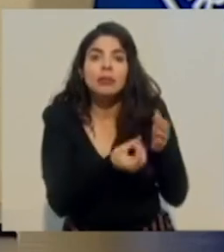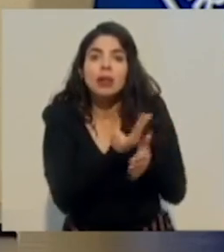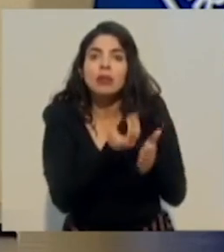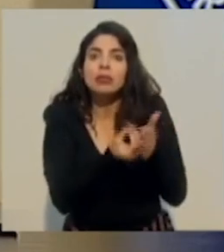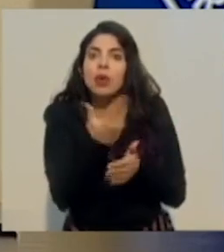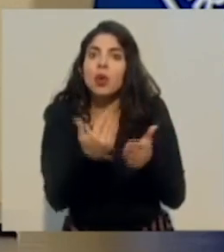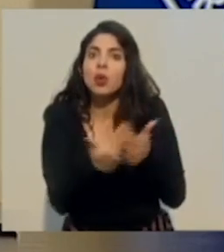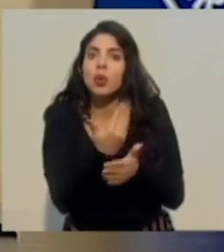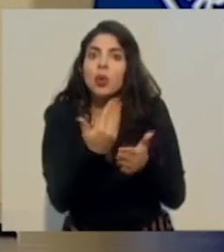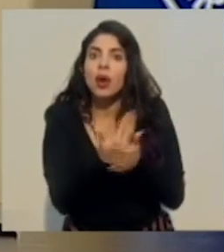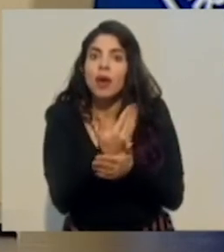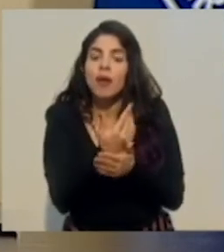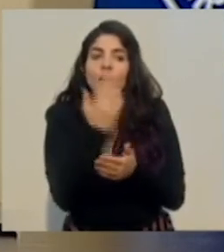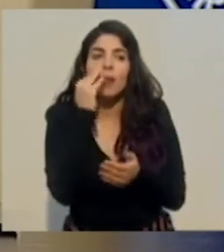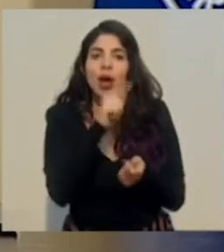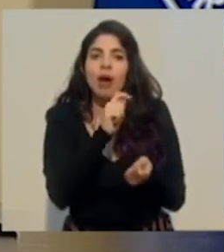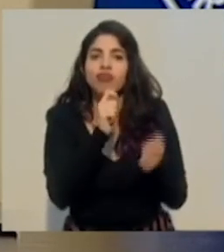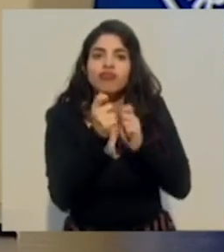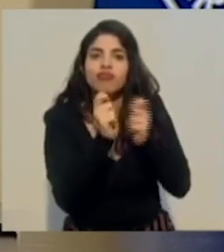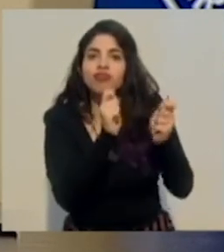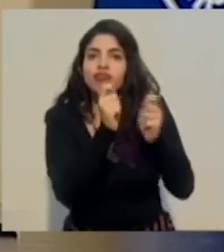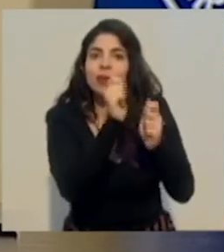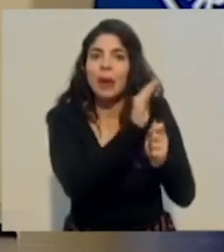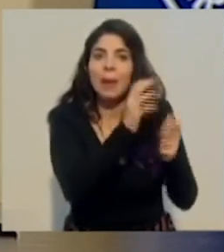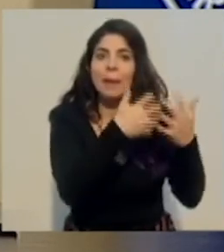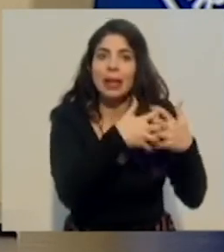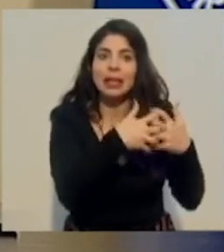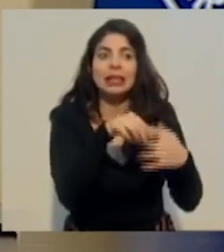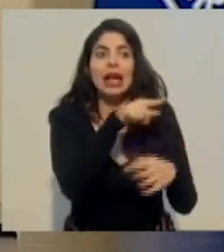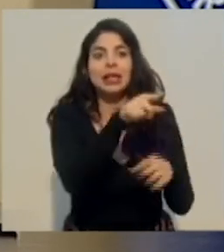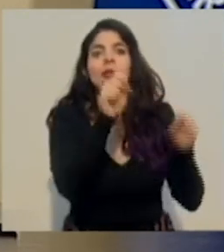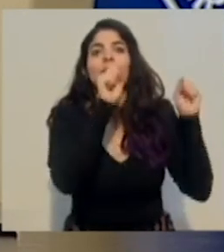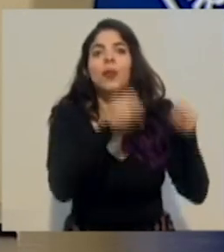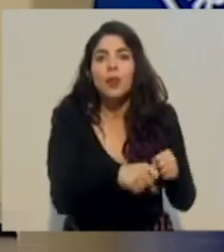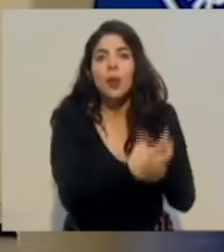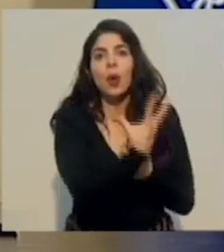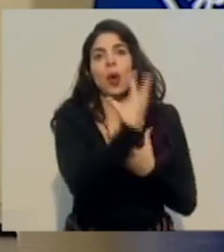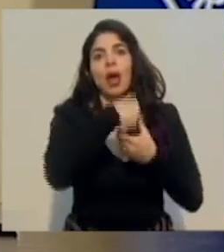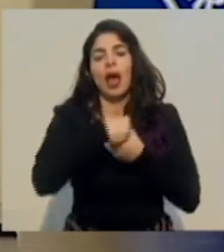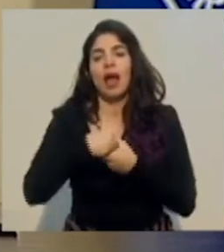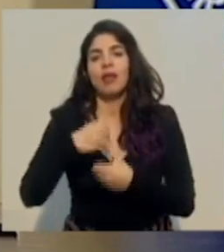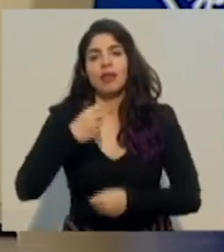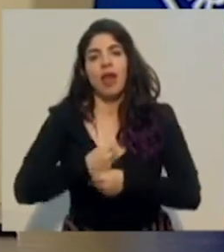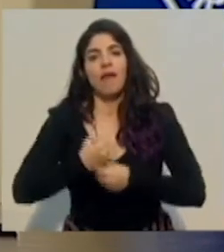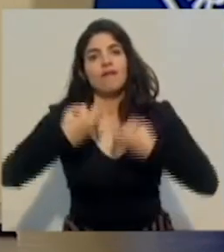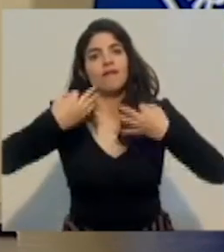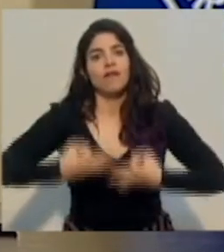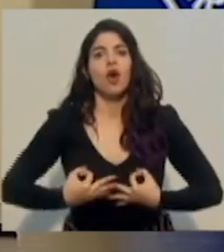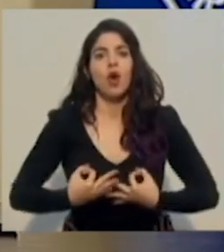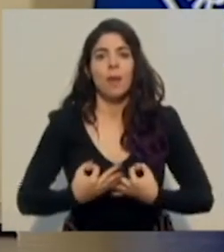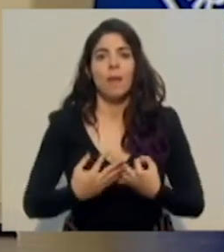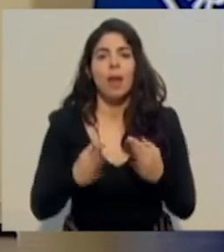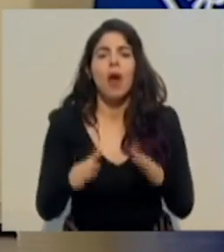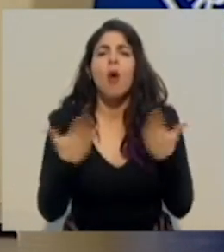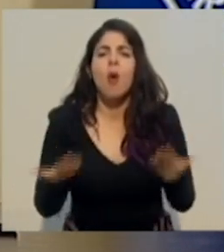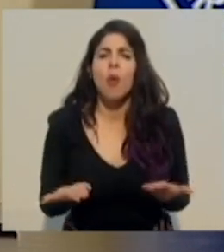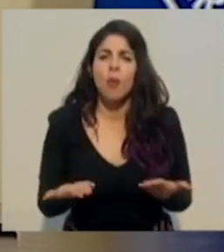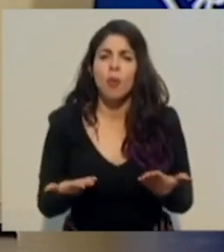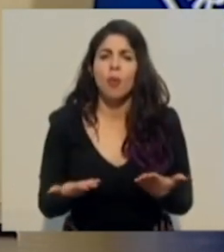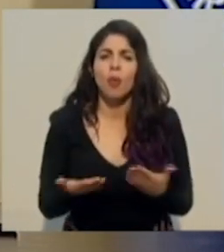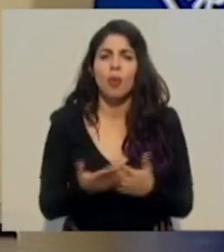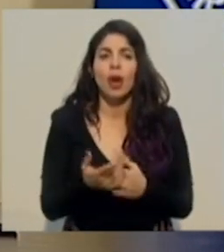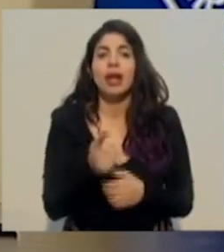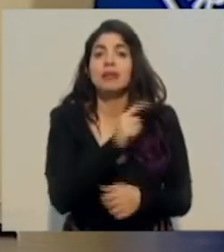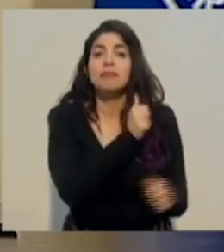puedan introducirse en el marco de la formalidad, de manera que las mismas, pues, puedan ser